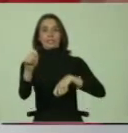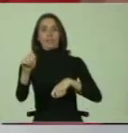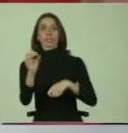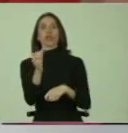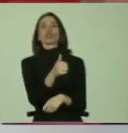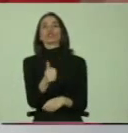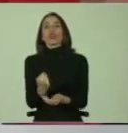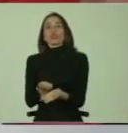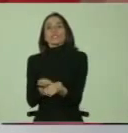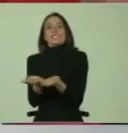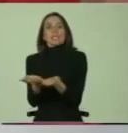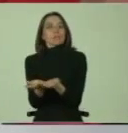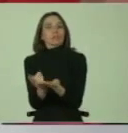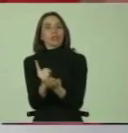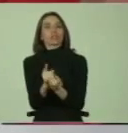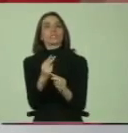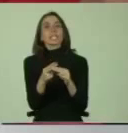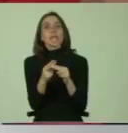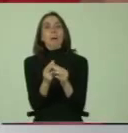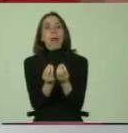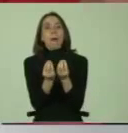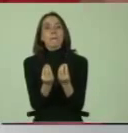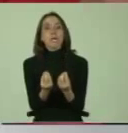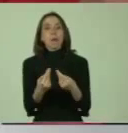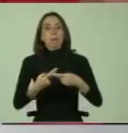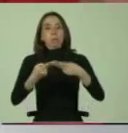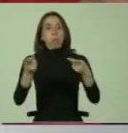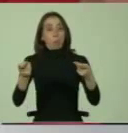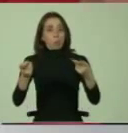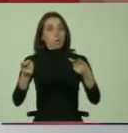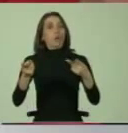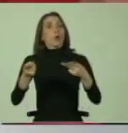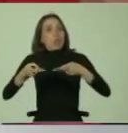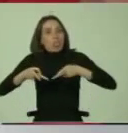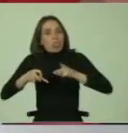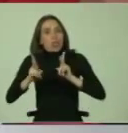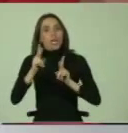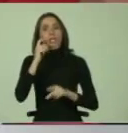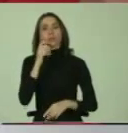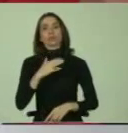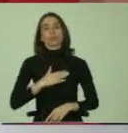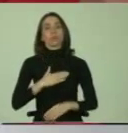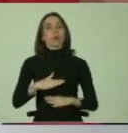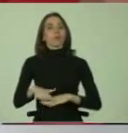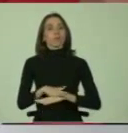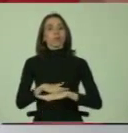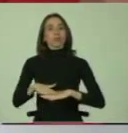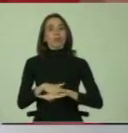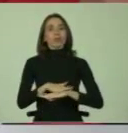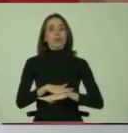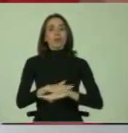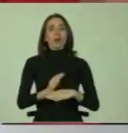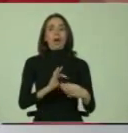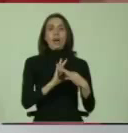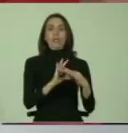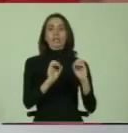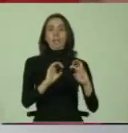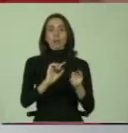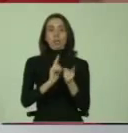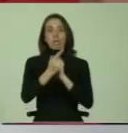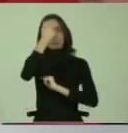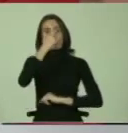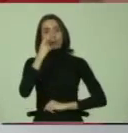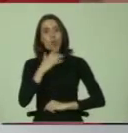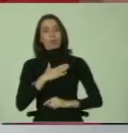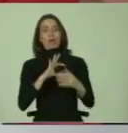servicio, es un bien público y es un derecho humano fundamental porque gracias a la educación somos humanos, gracias